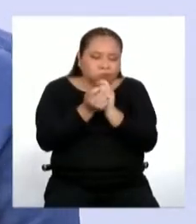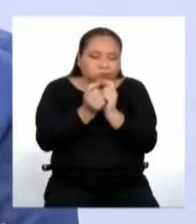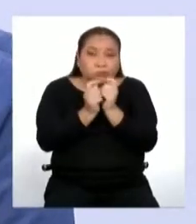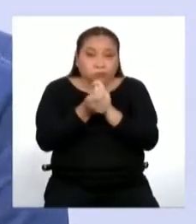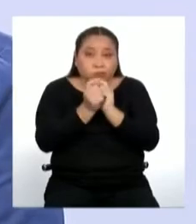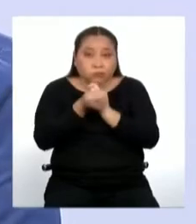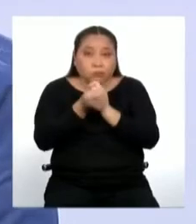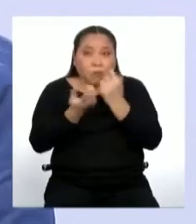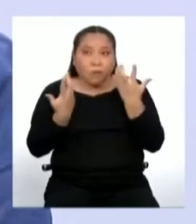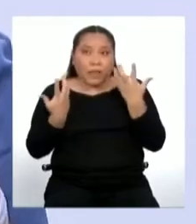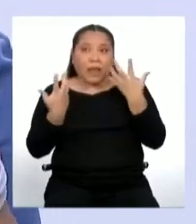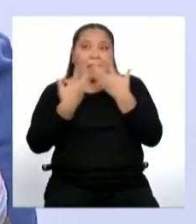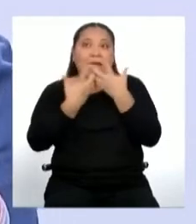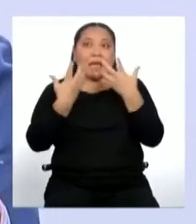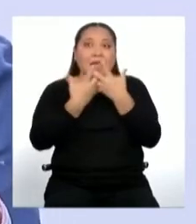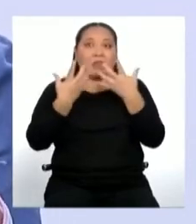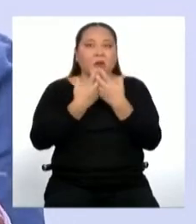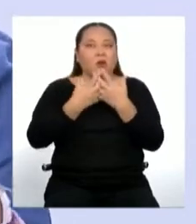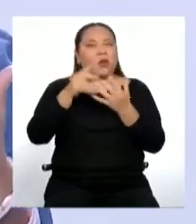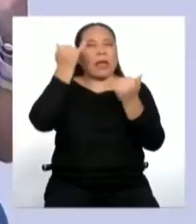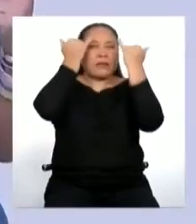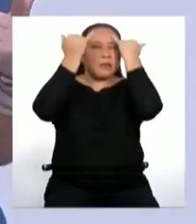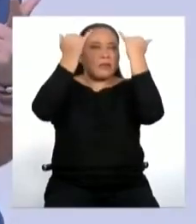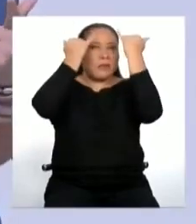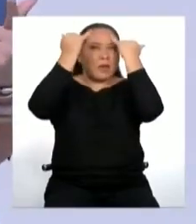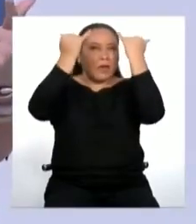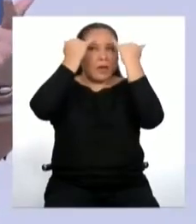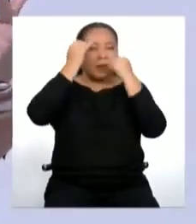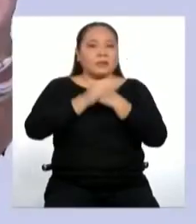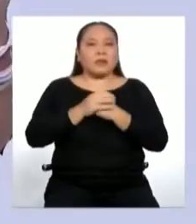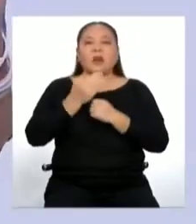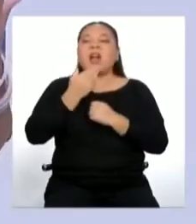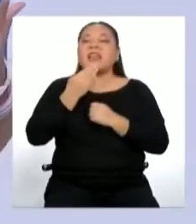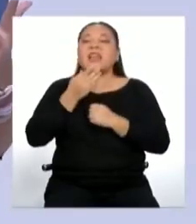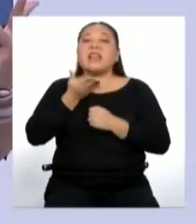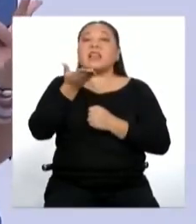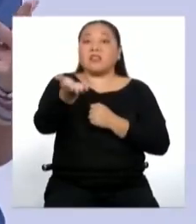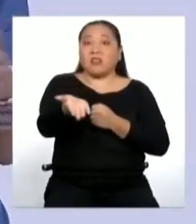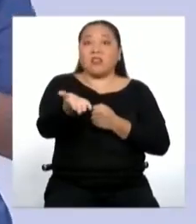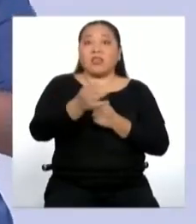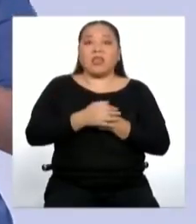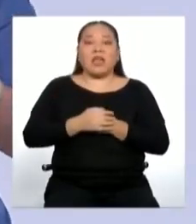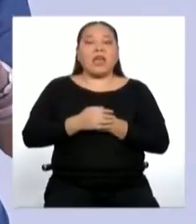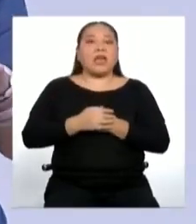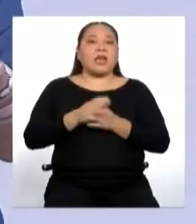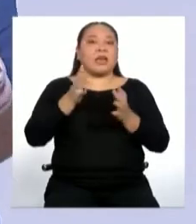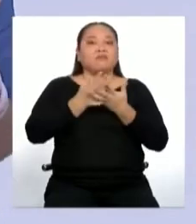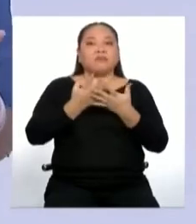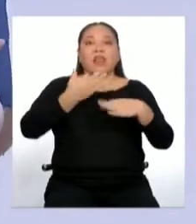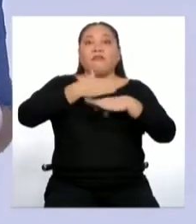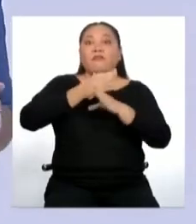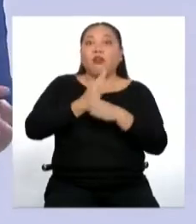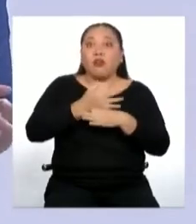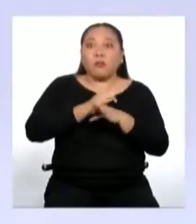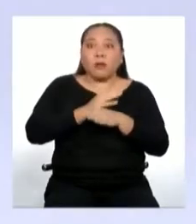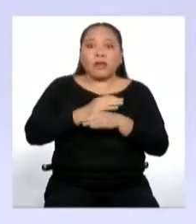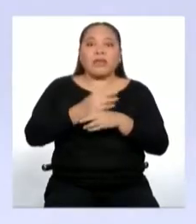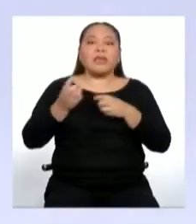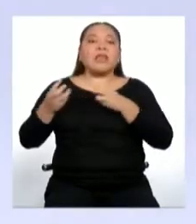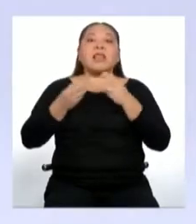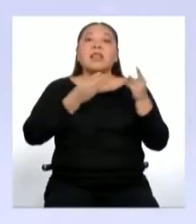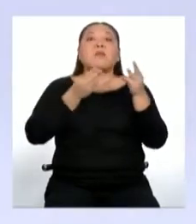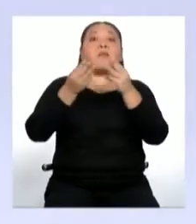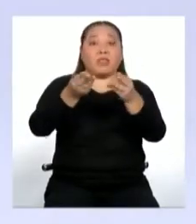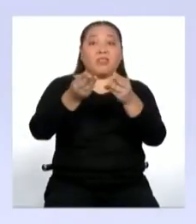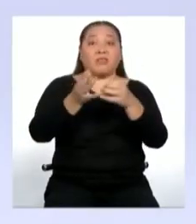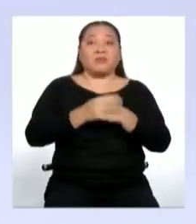sean compatibles con nuestra intención, el destinatario, el contexto y el medio utilizado. ¿Te has